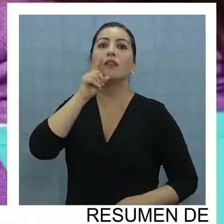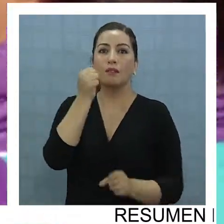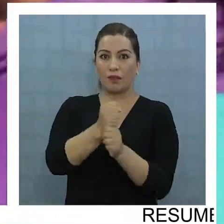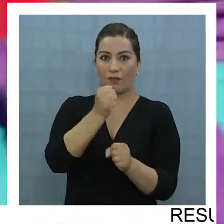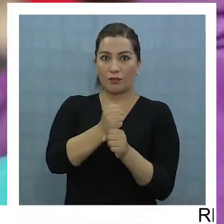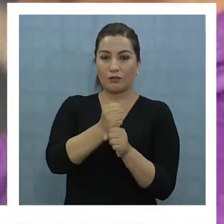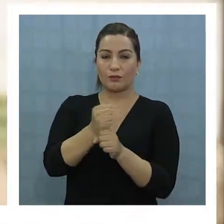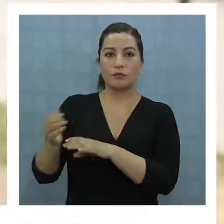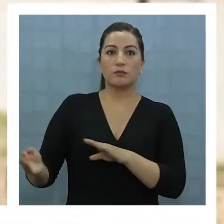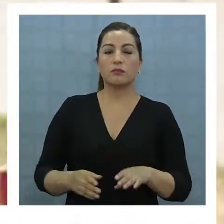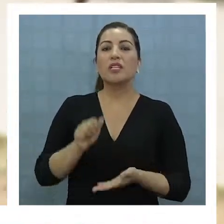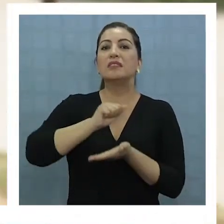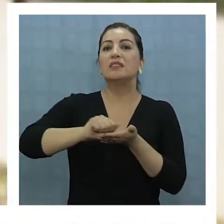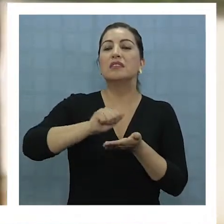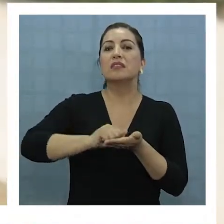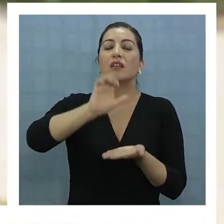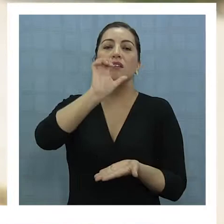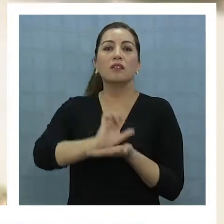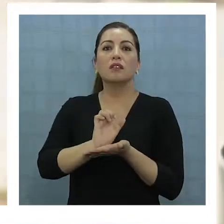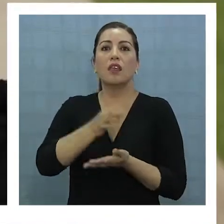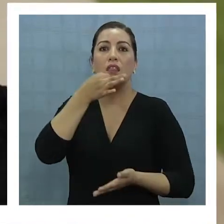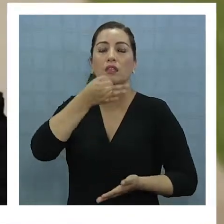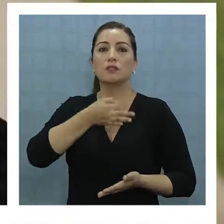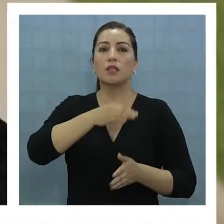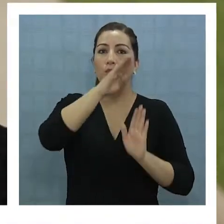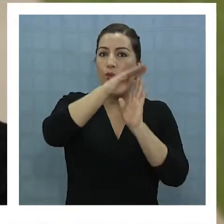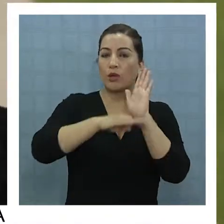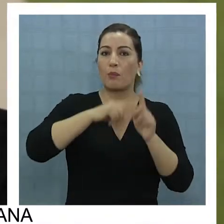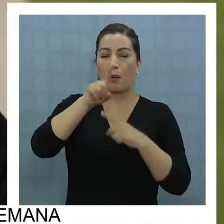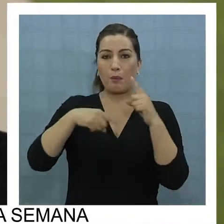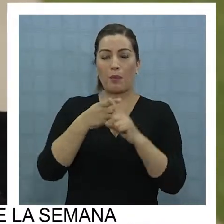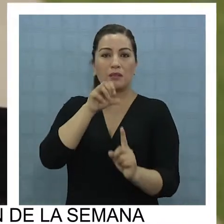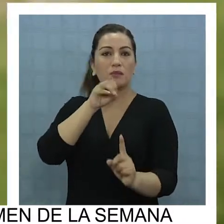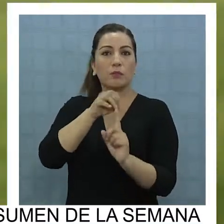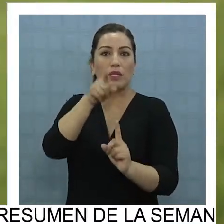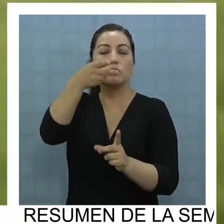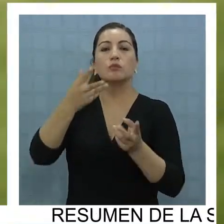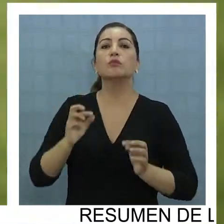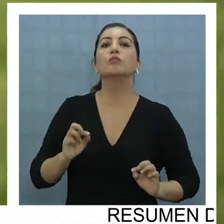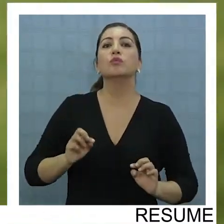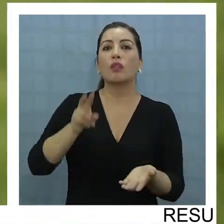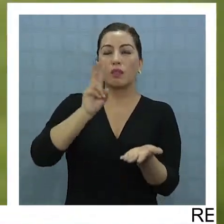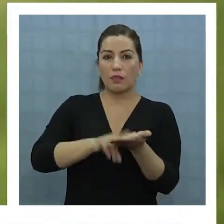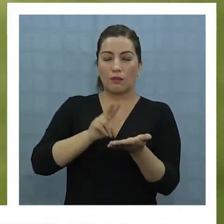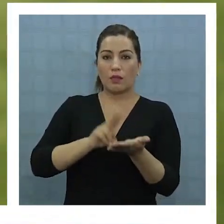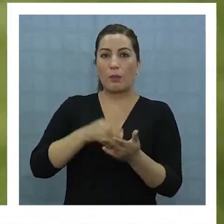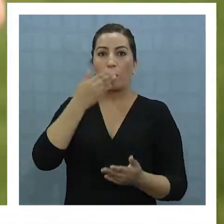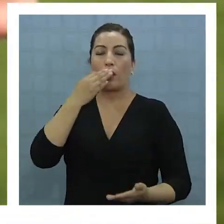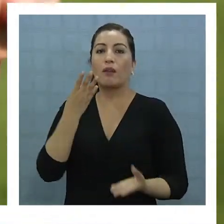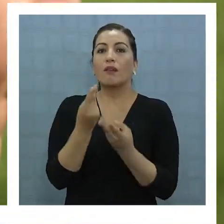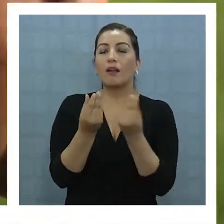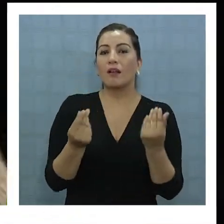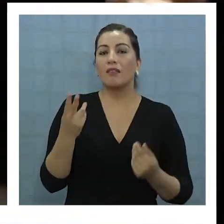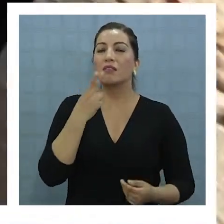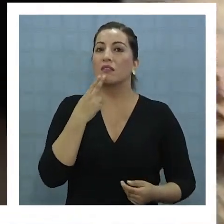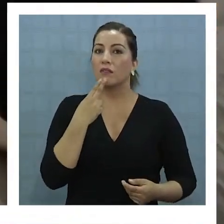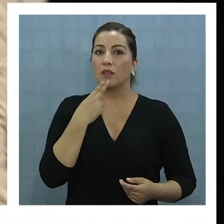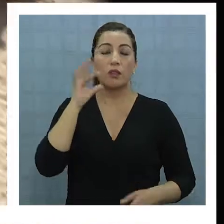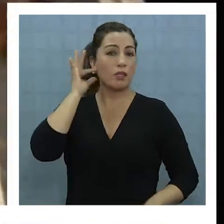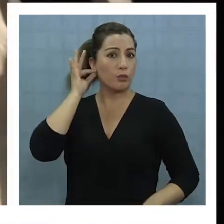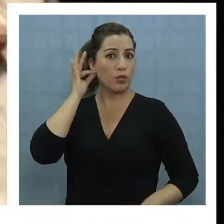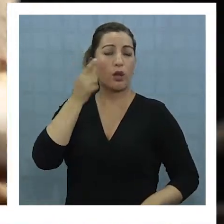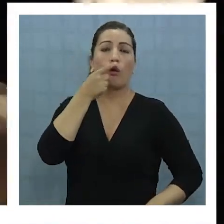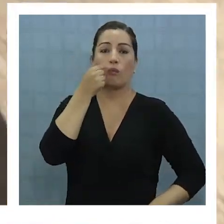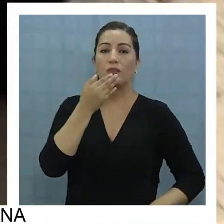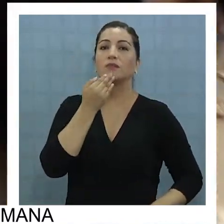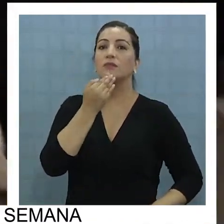La Secretaría de Estado señala que el programa Más Capaz no solo es una oportunidad real de mejorar las condiciones de vida de las mujeres